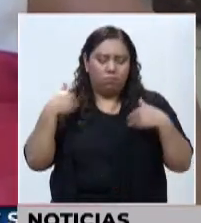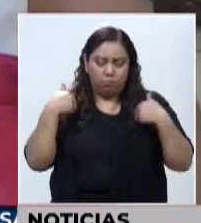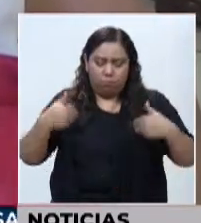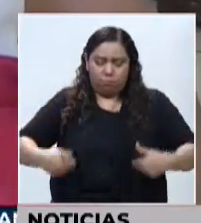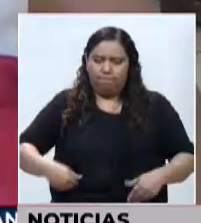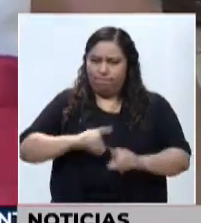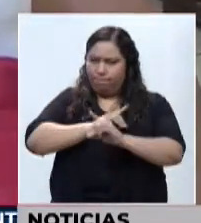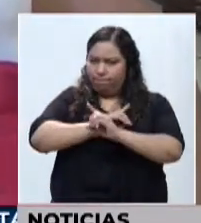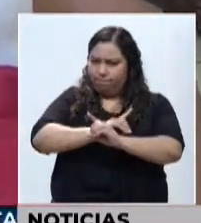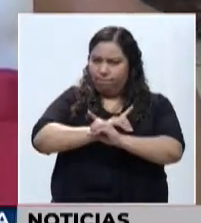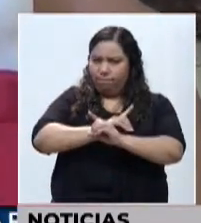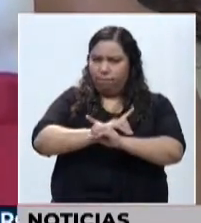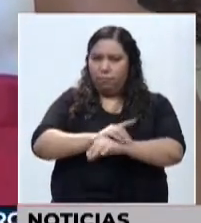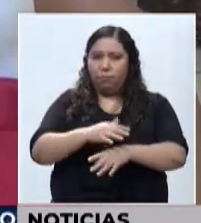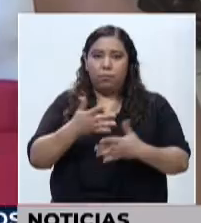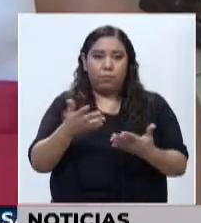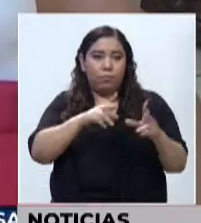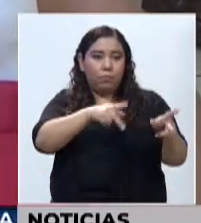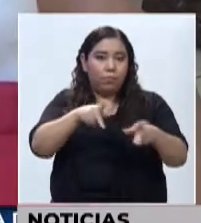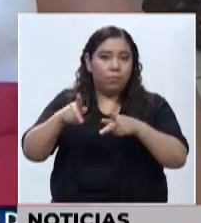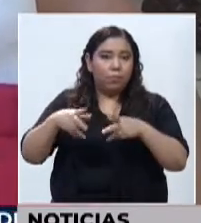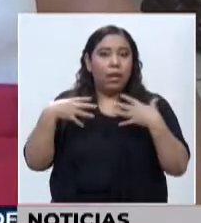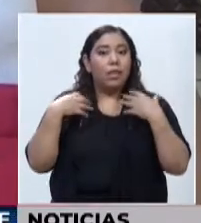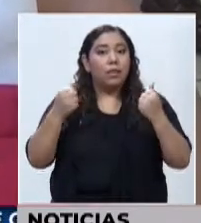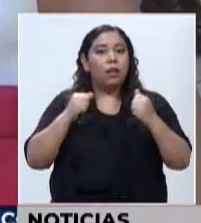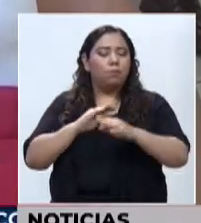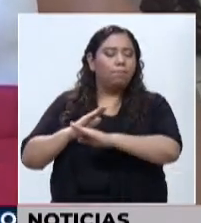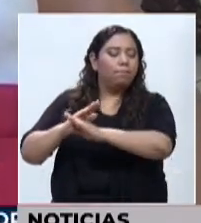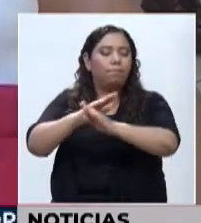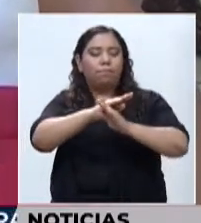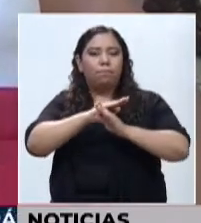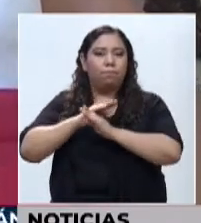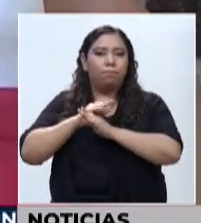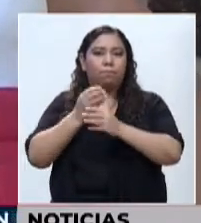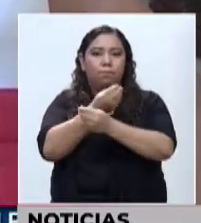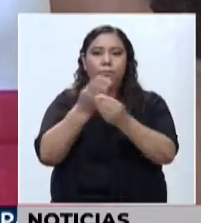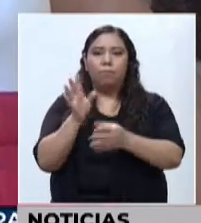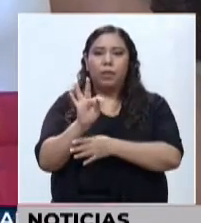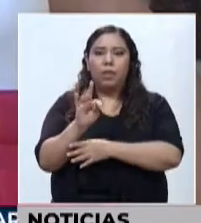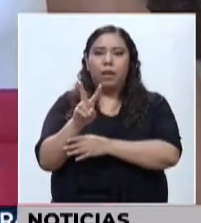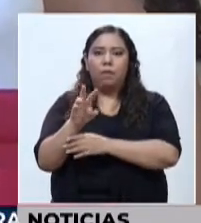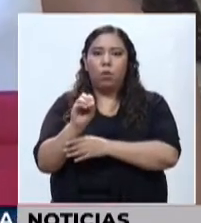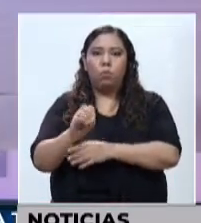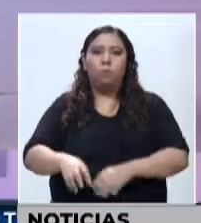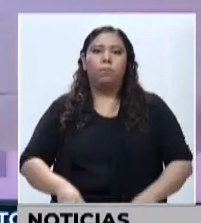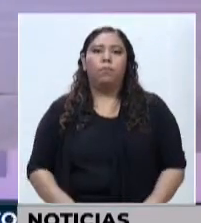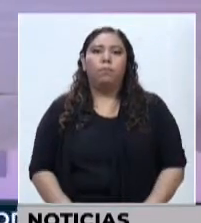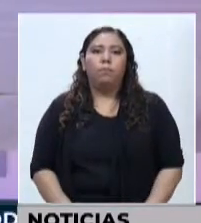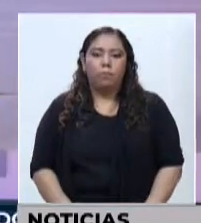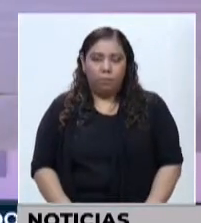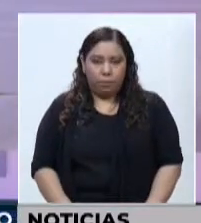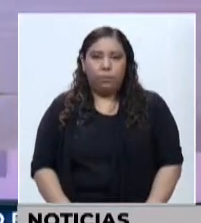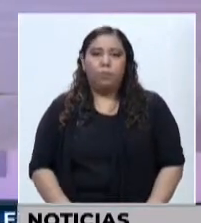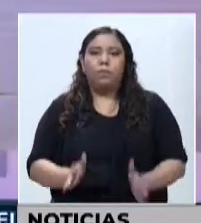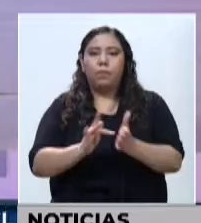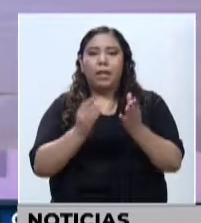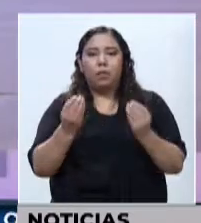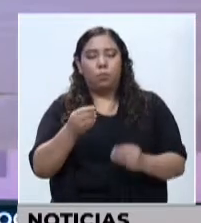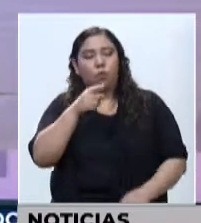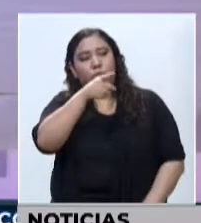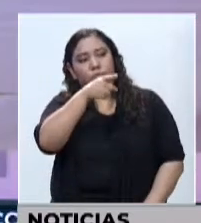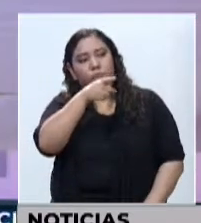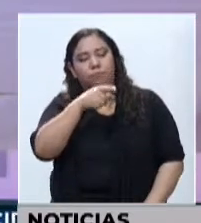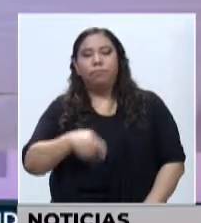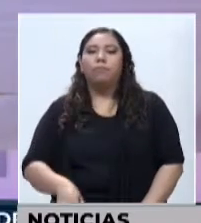protegerán la salud de las personas. Para TVO Noticias Estelar, les informó Víctor Aksume. Gracias, Víctor.